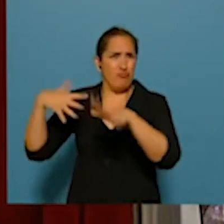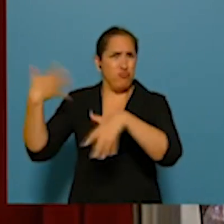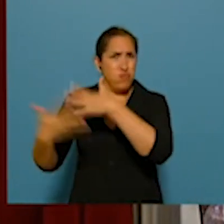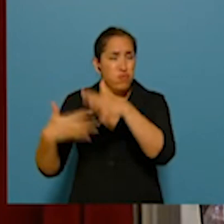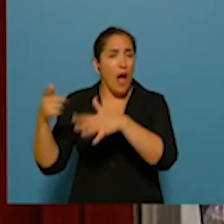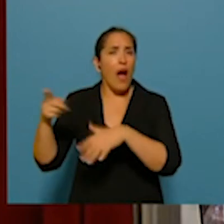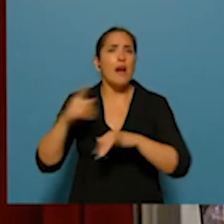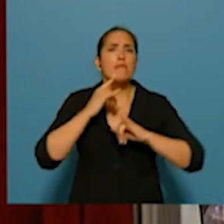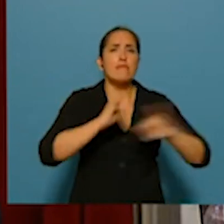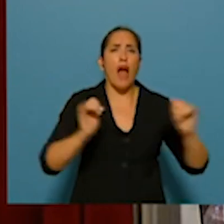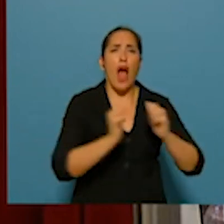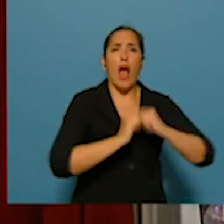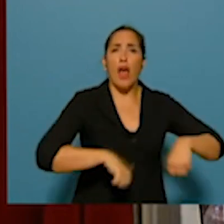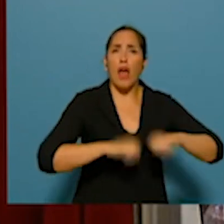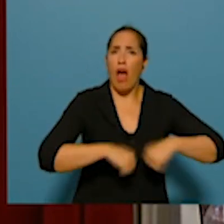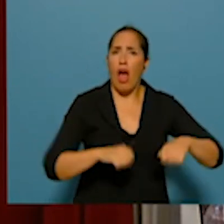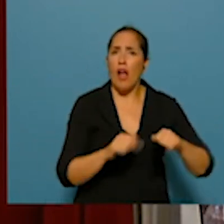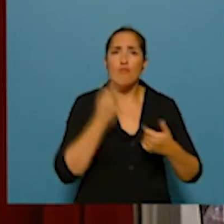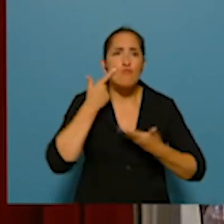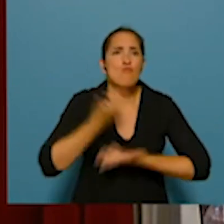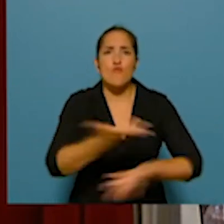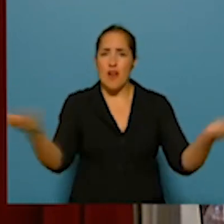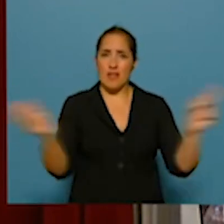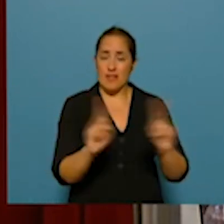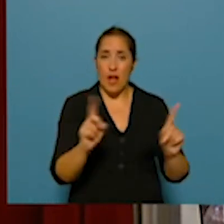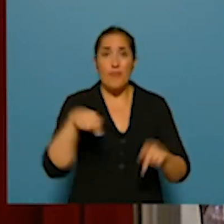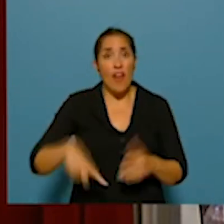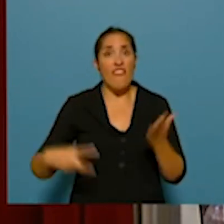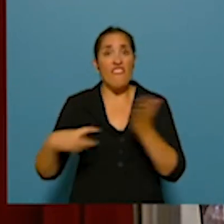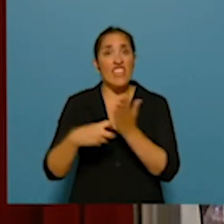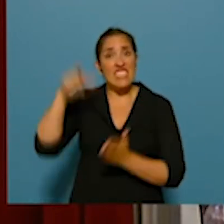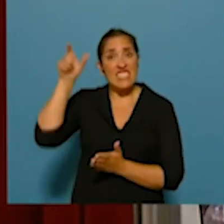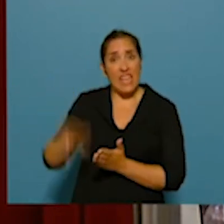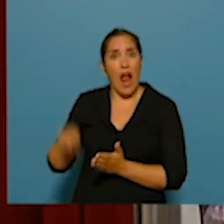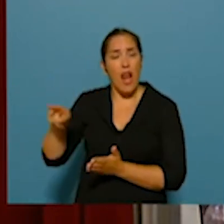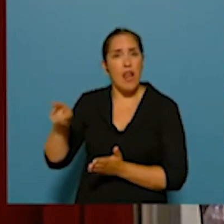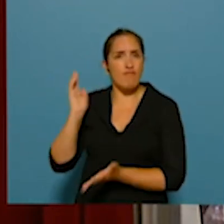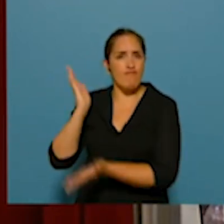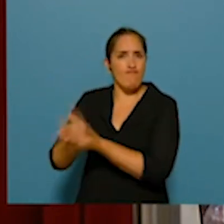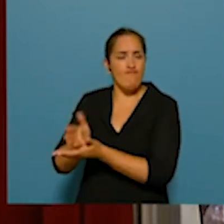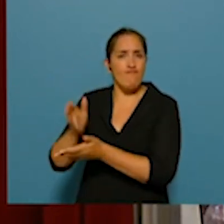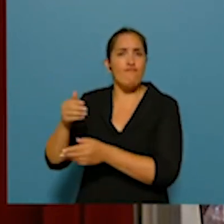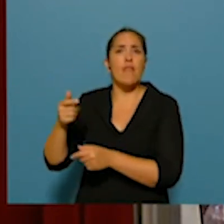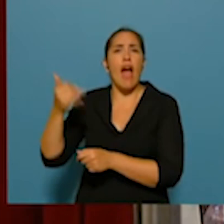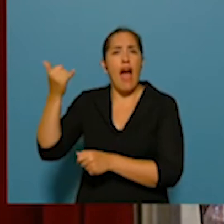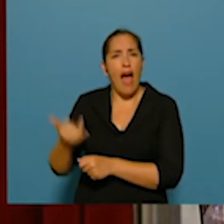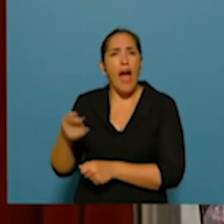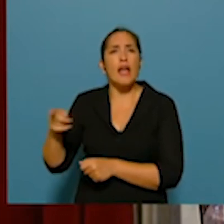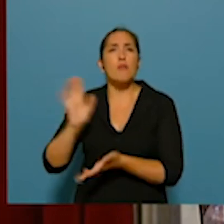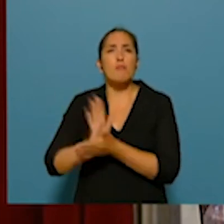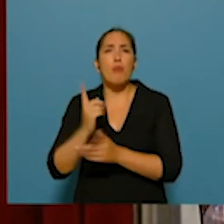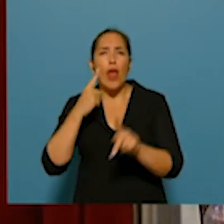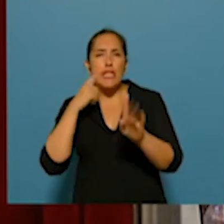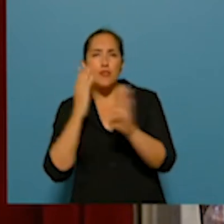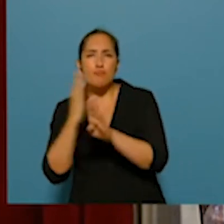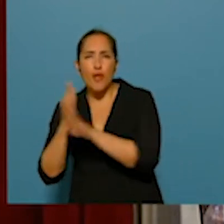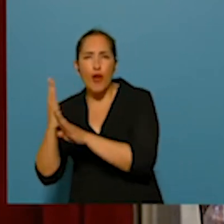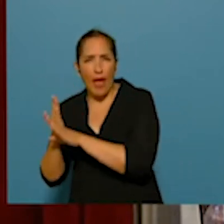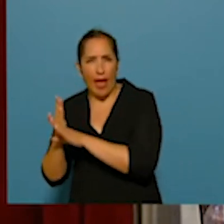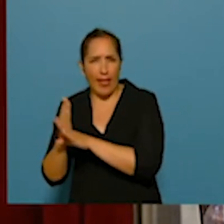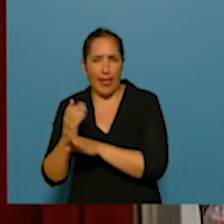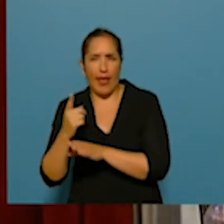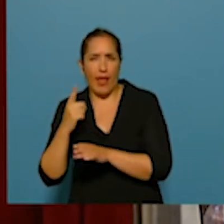En la Argentina de hoy hay un fiscal procesado por delitos tan severos como el espionaje ilegal de